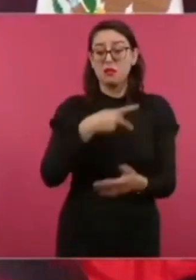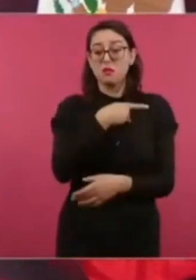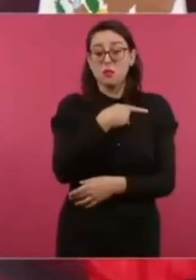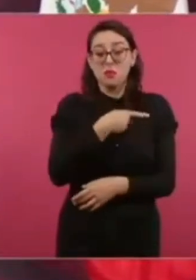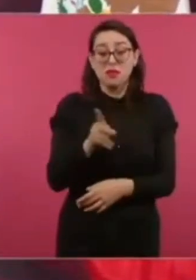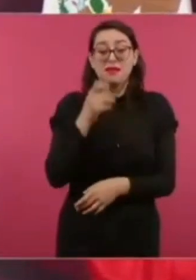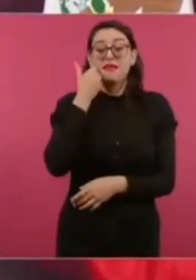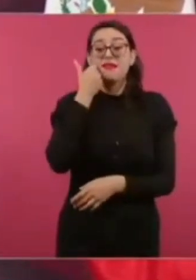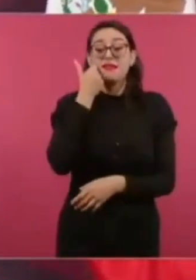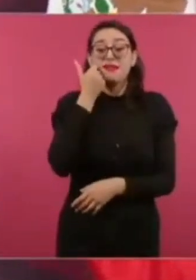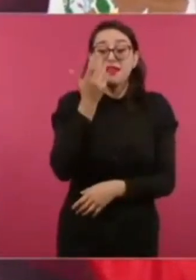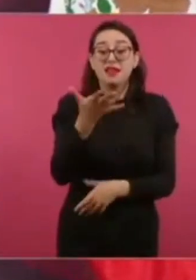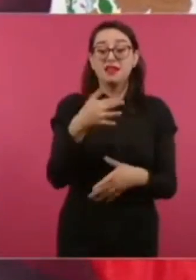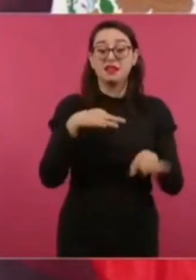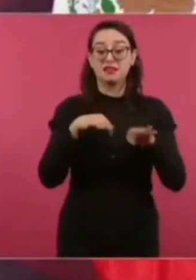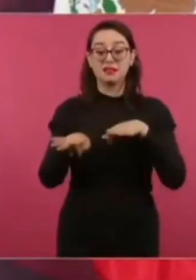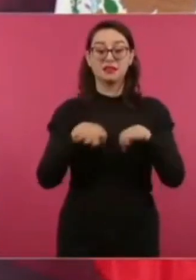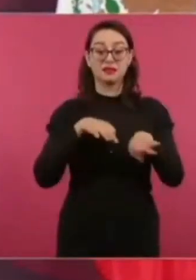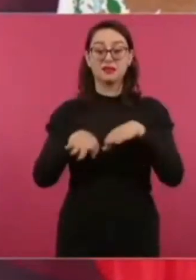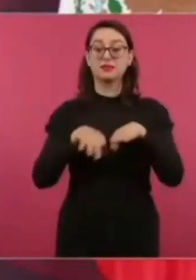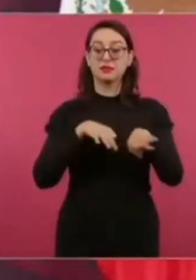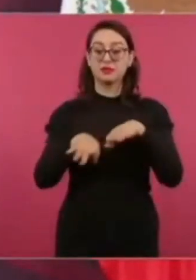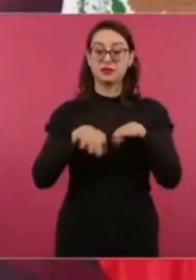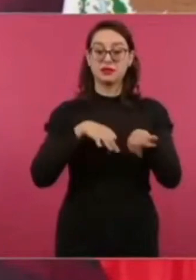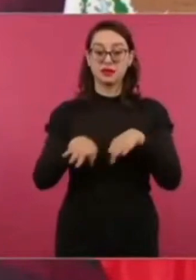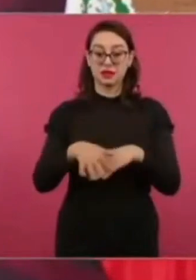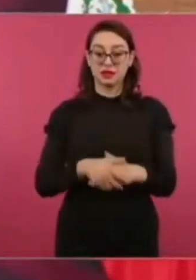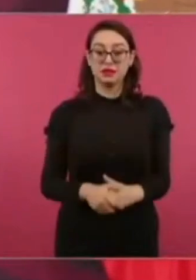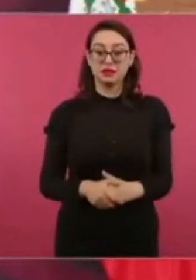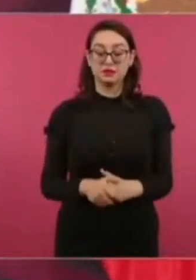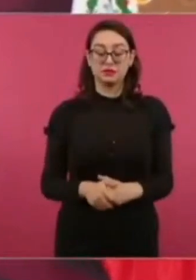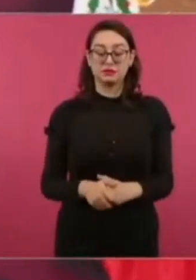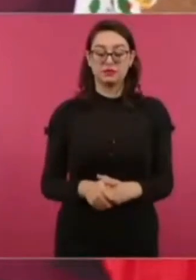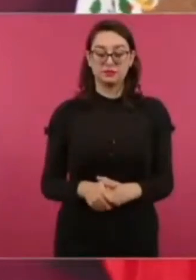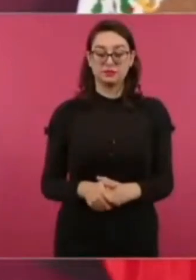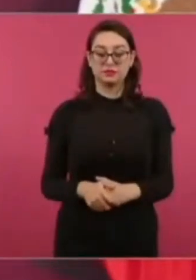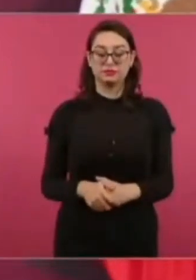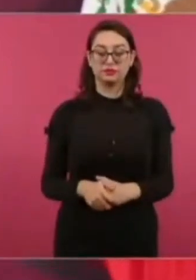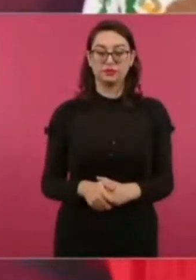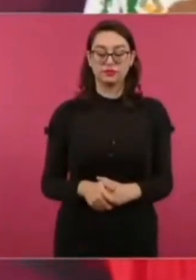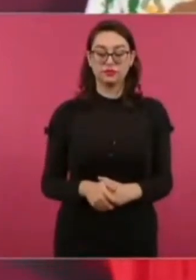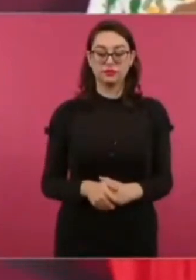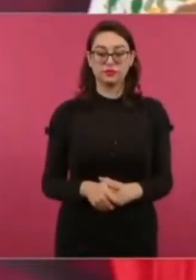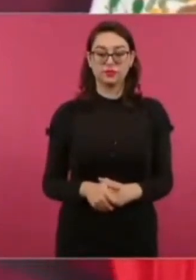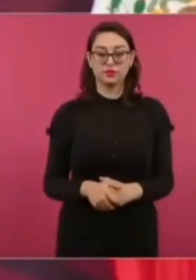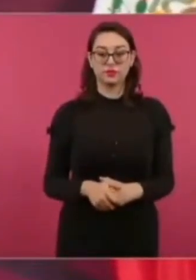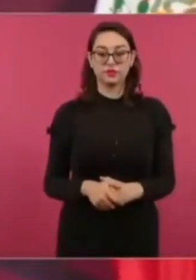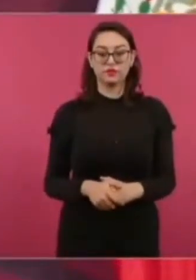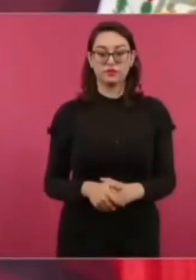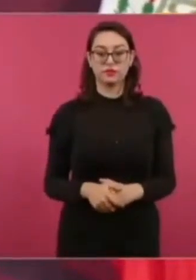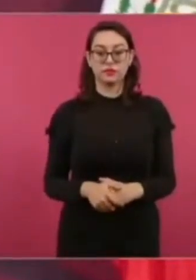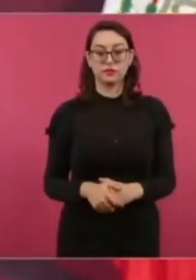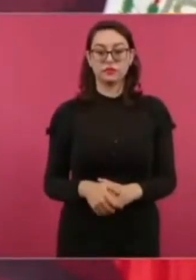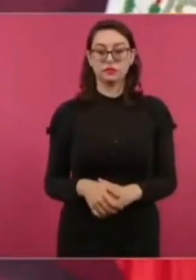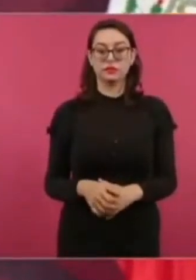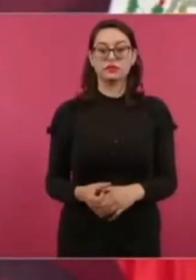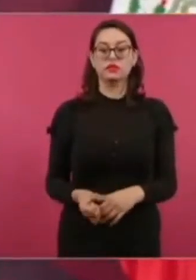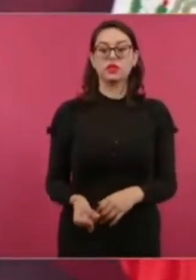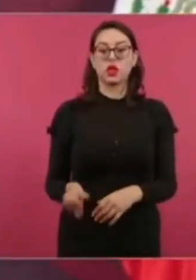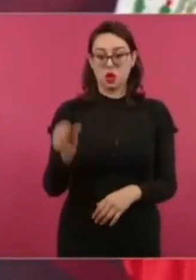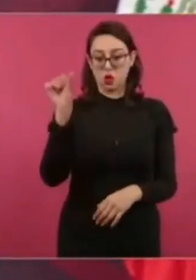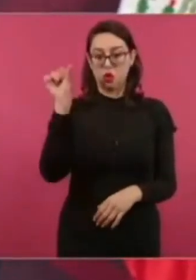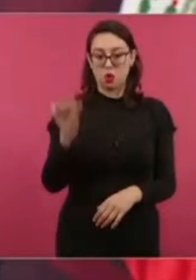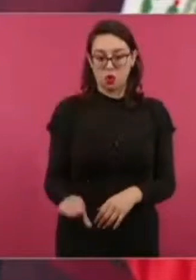Sí y nosotros estamos hoy vamos a tratar el tema de la creación de centros de